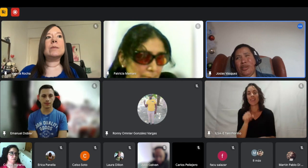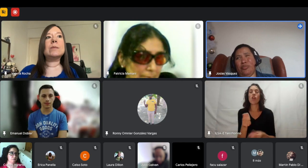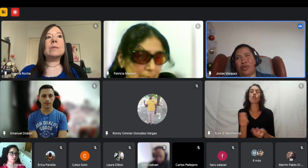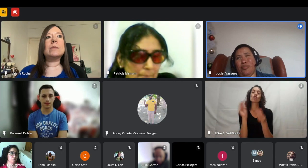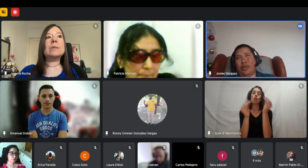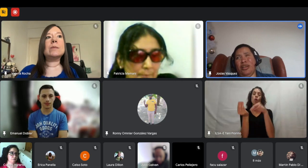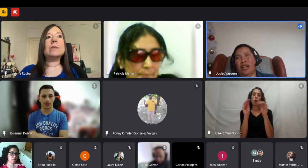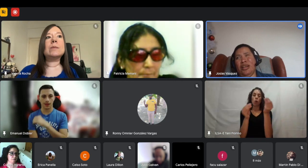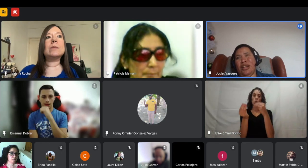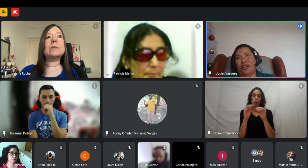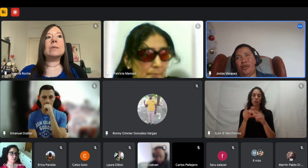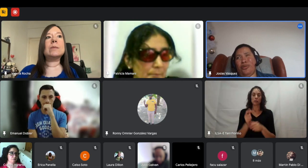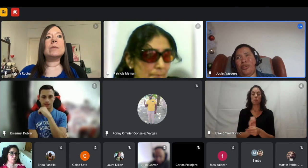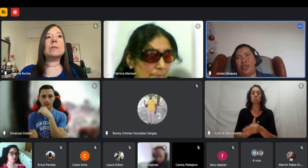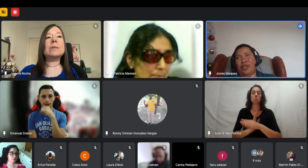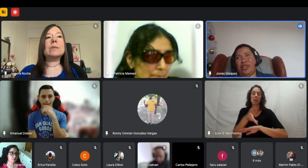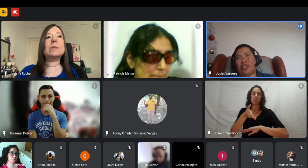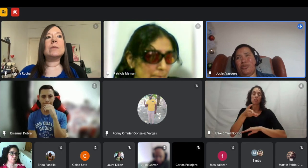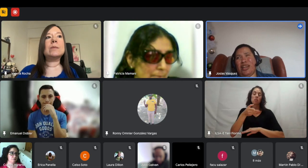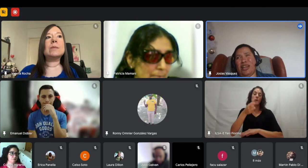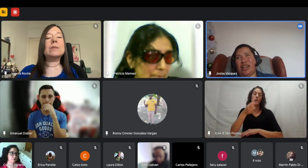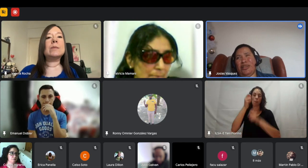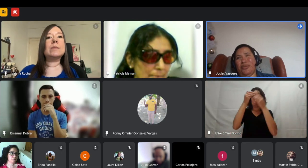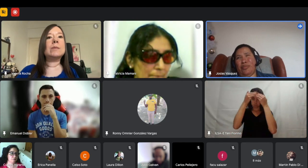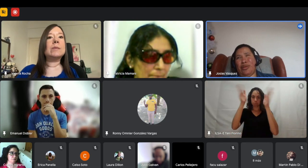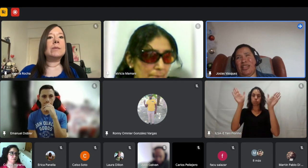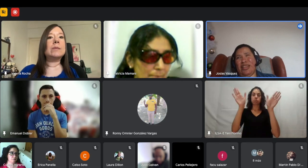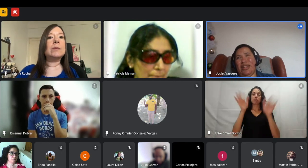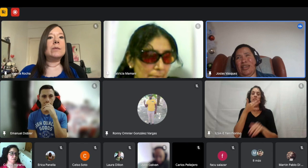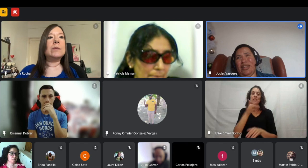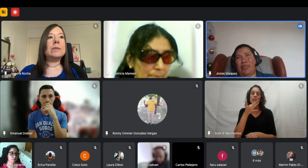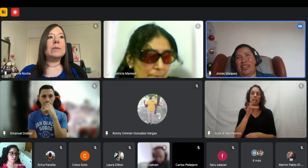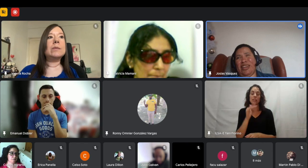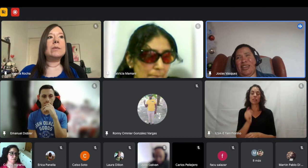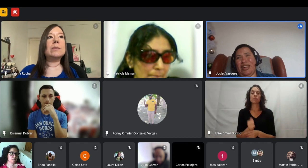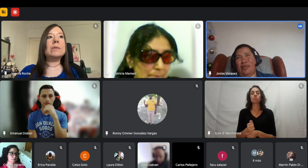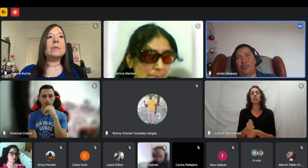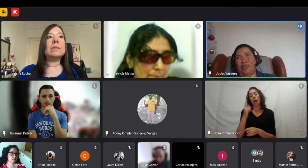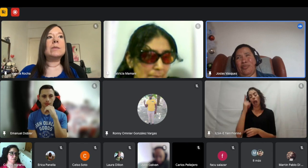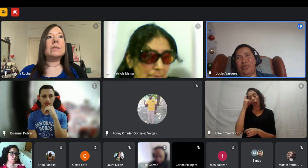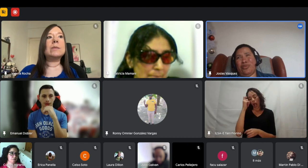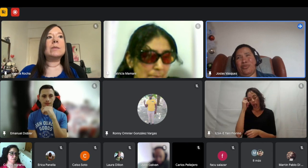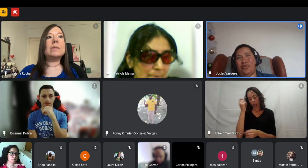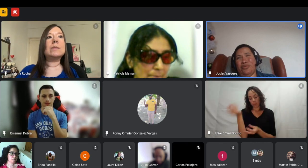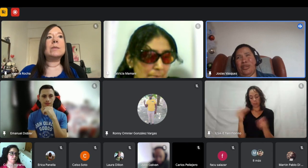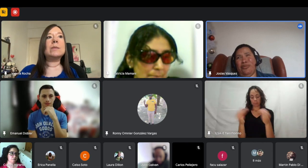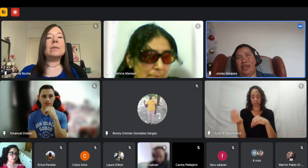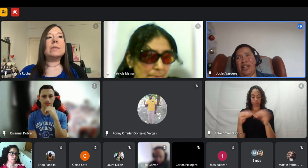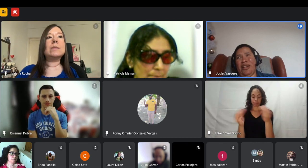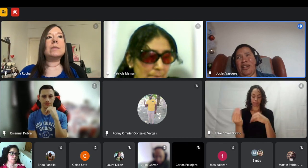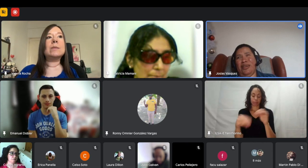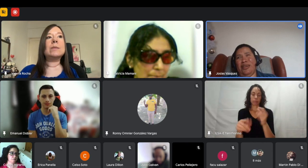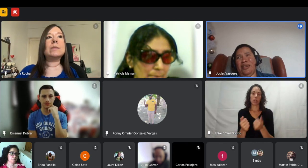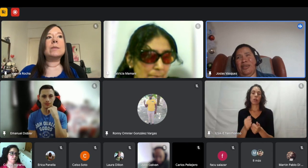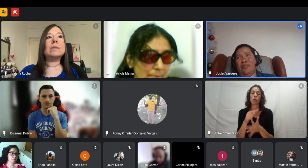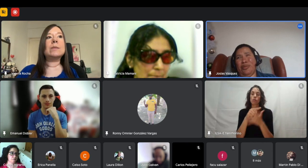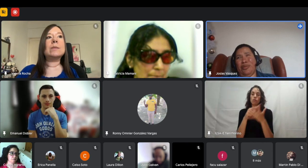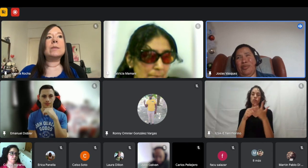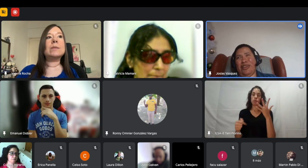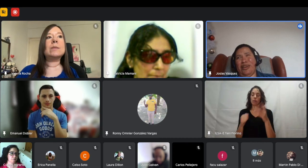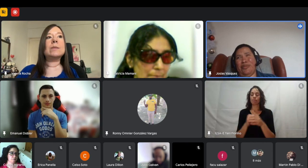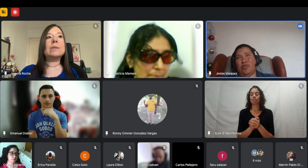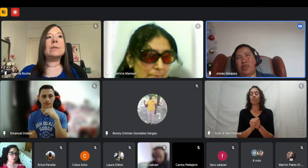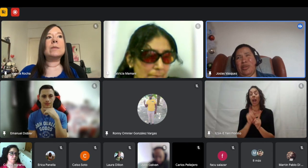al tema de programar luego de esto si ya aprendí python aprendí vgt que para muchos no es un lenguaje